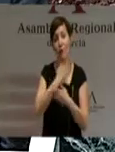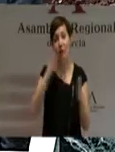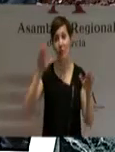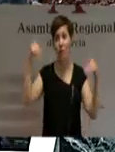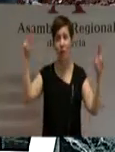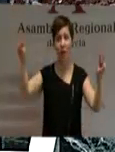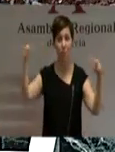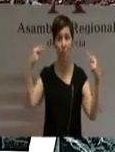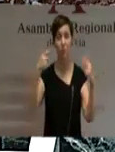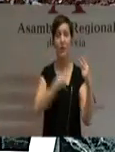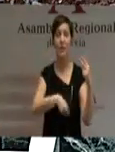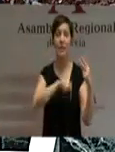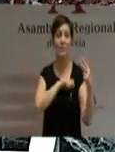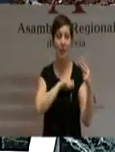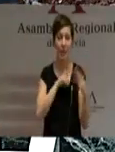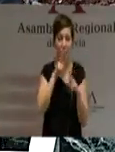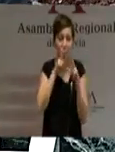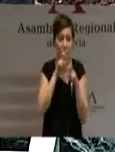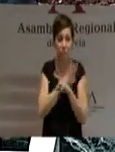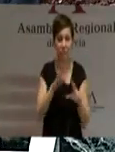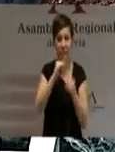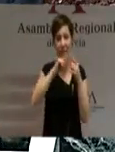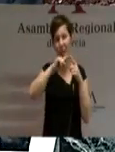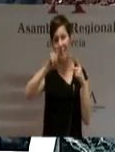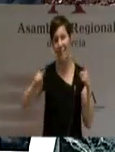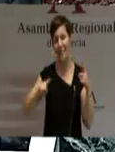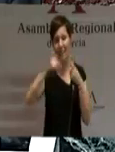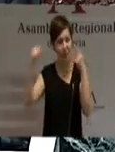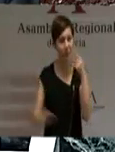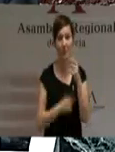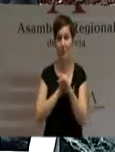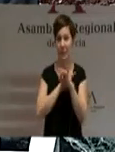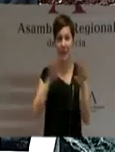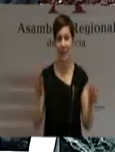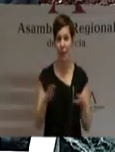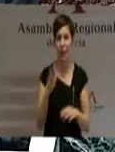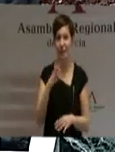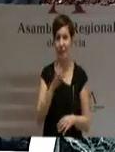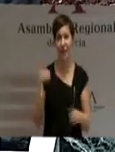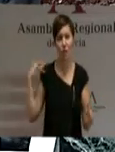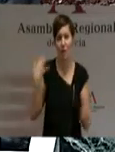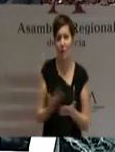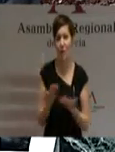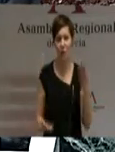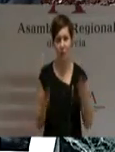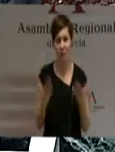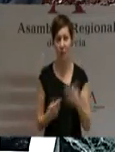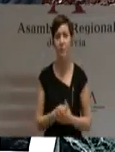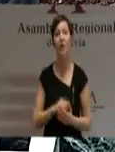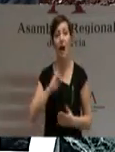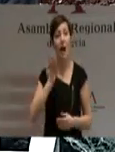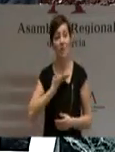de las últimas tres décadas. Todo ello ha repercutido muy negativamente en España, también en Murcia,